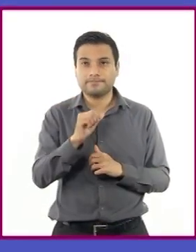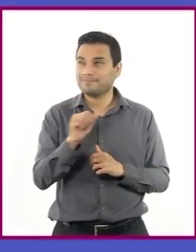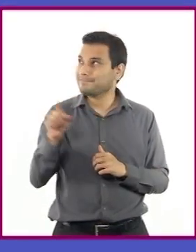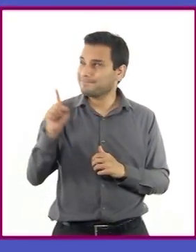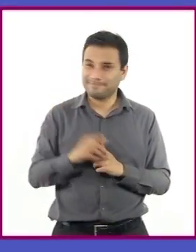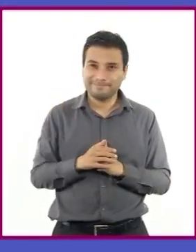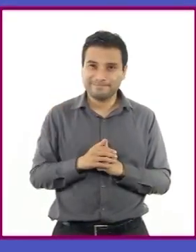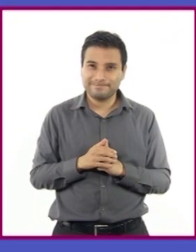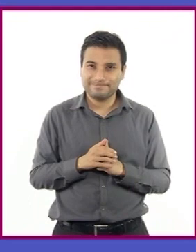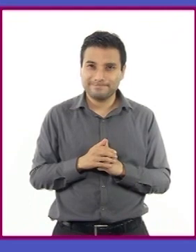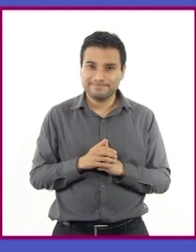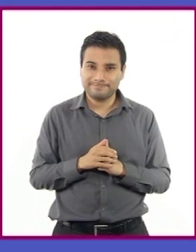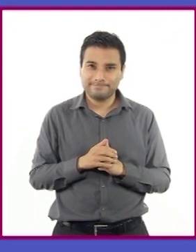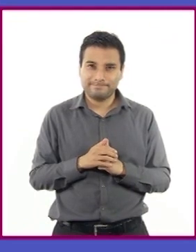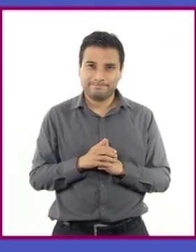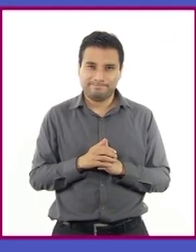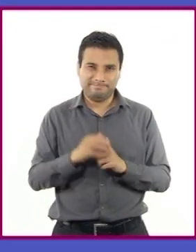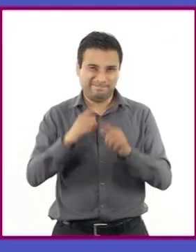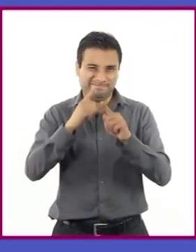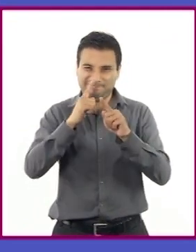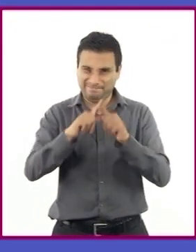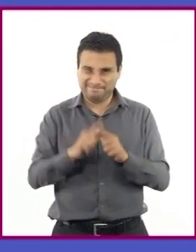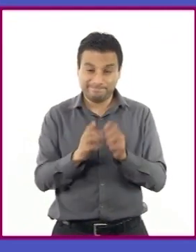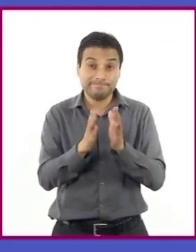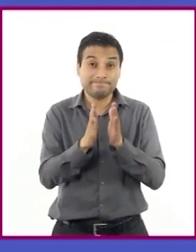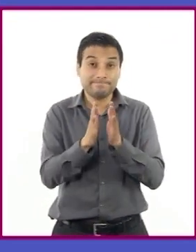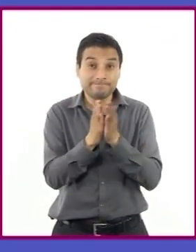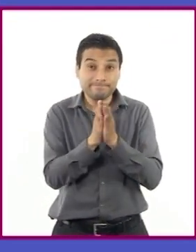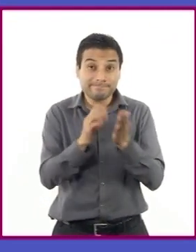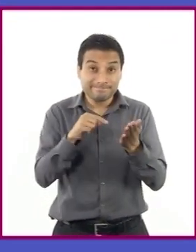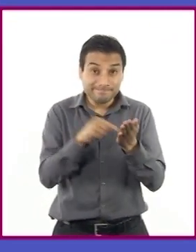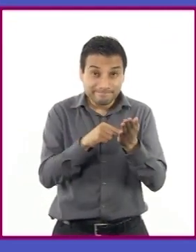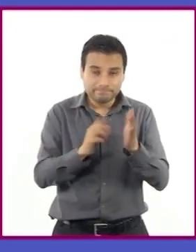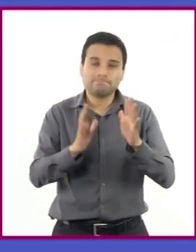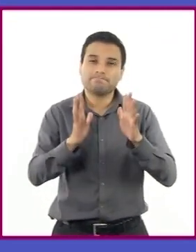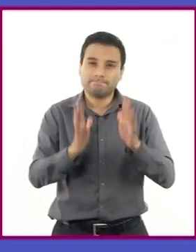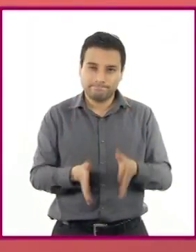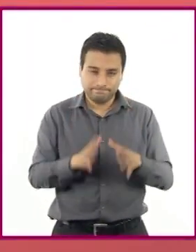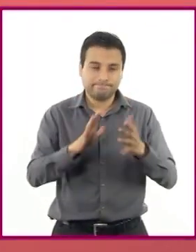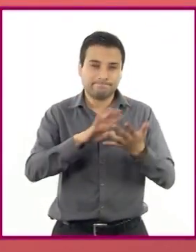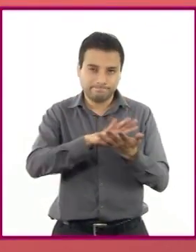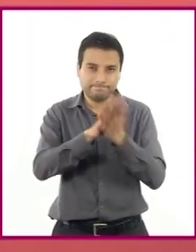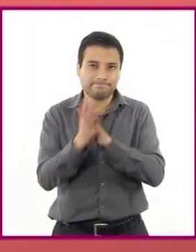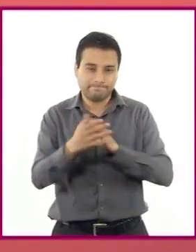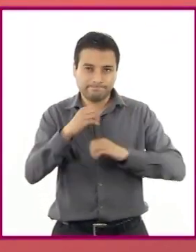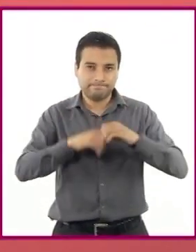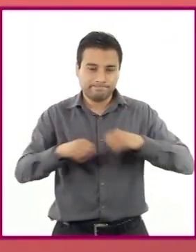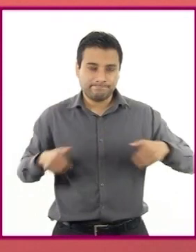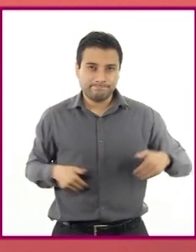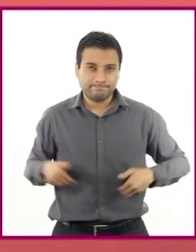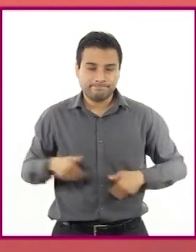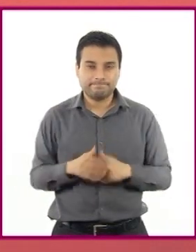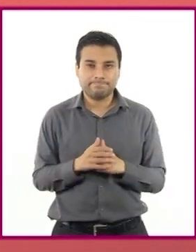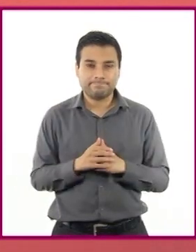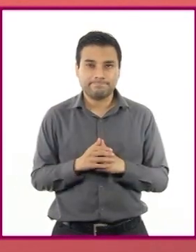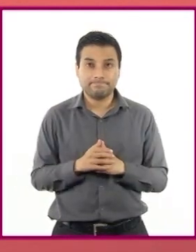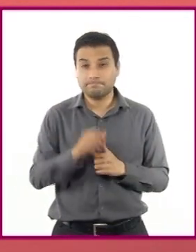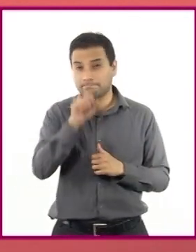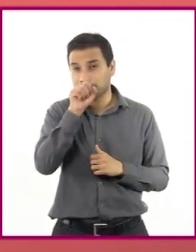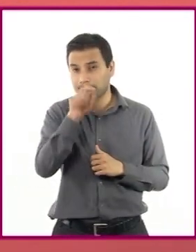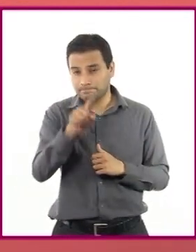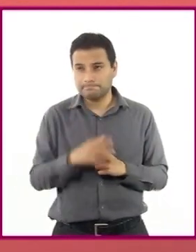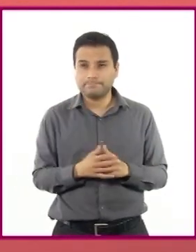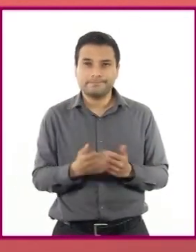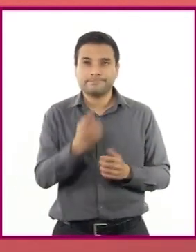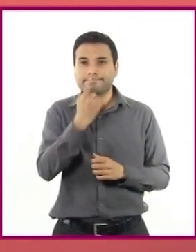las Maravillas, Insolación, El Nombre de la Rosa y Sam Spottin. Sin dejar de lado cuentos clásicos